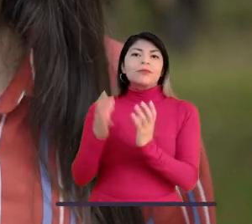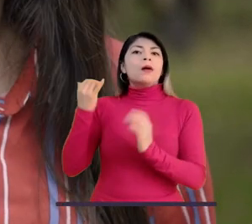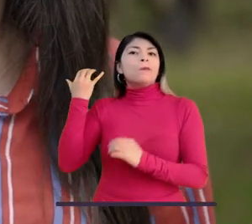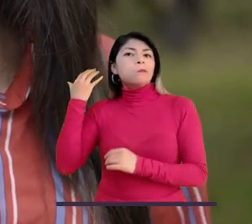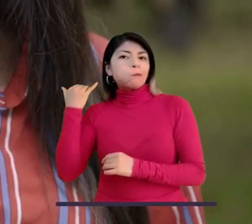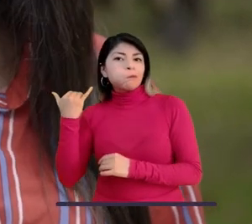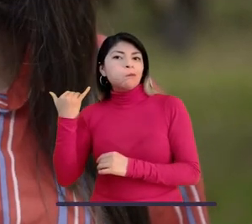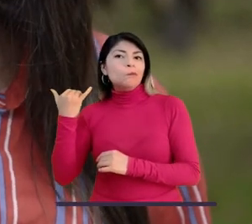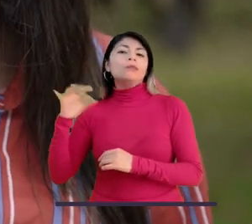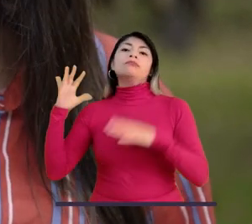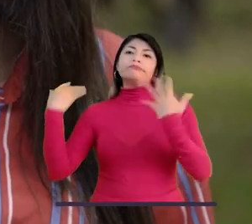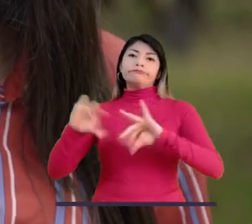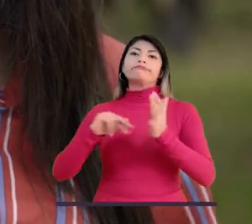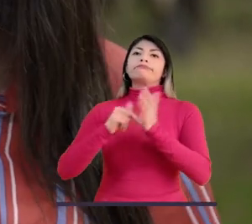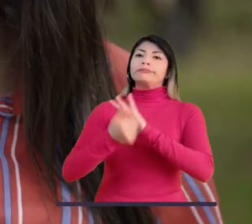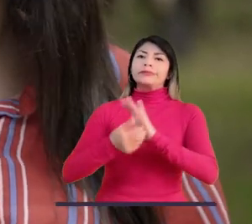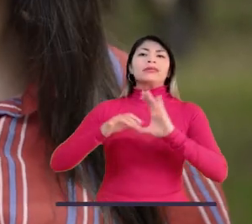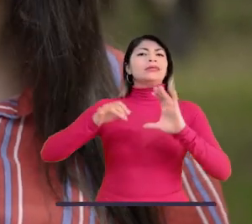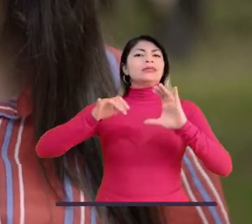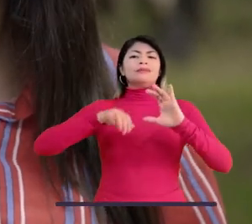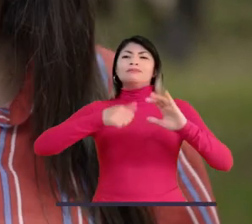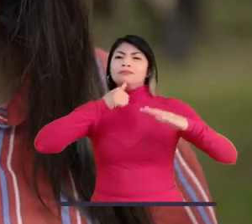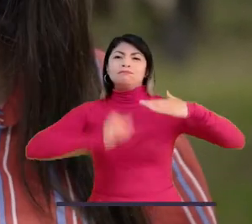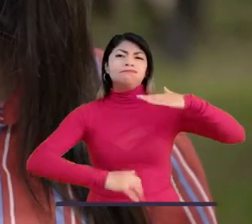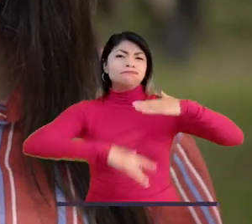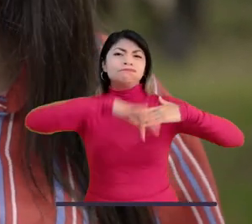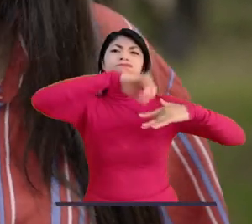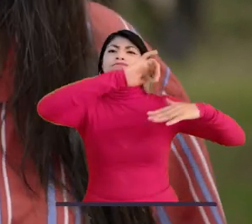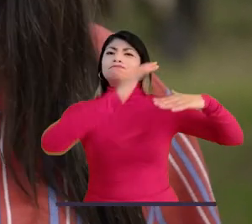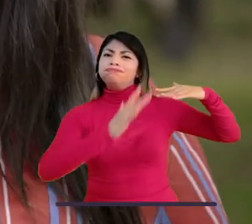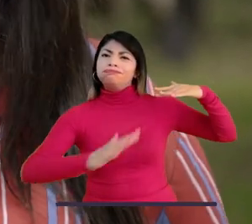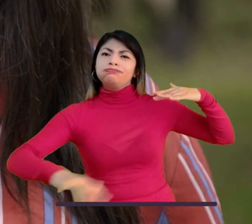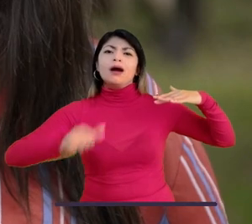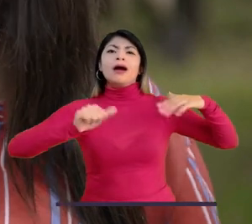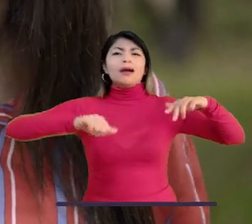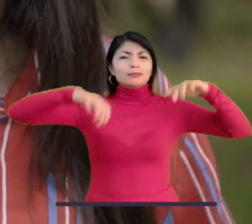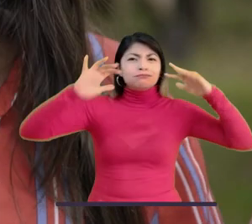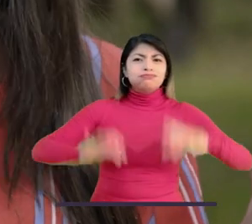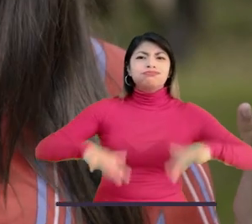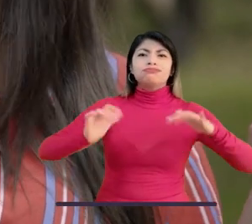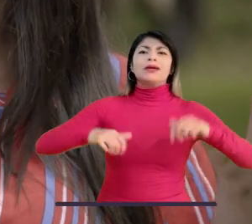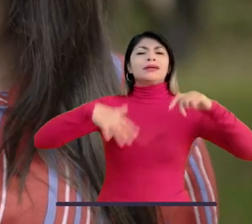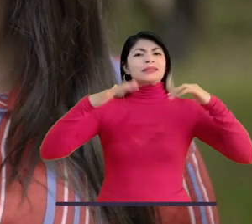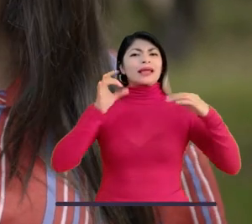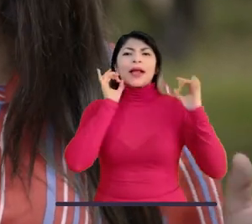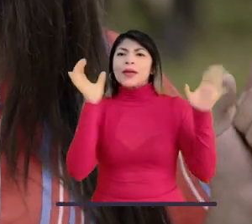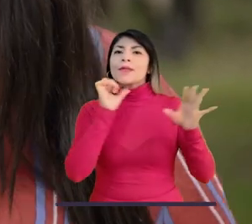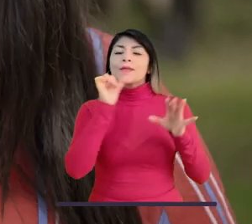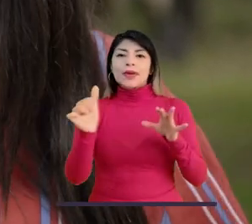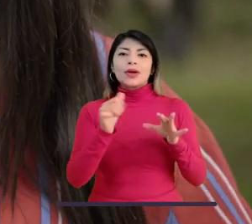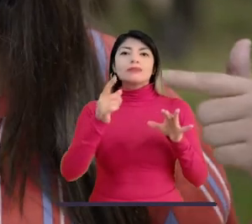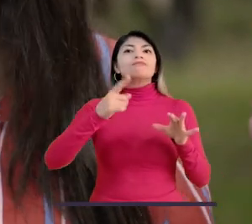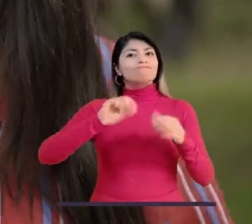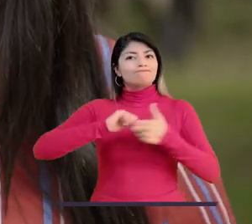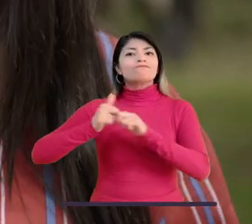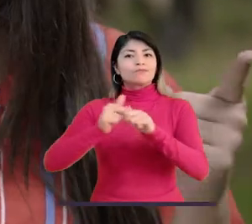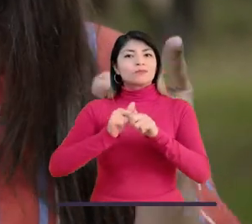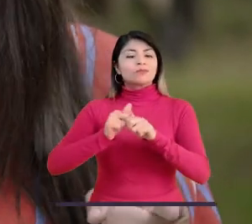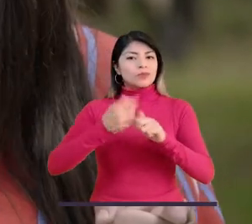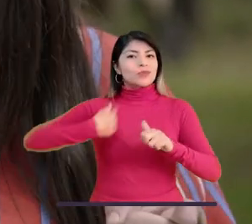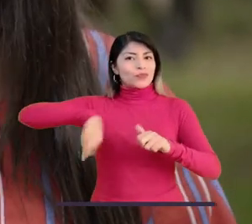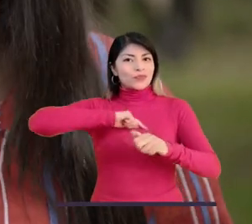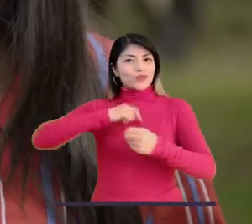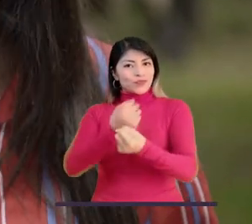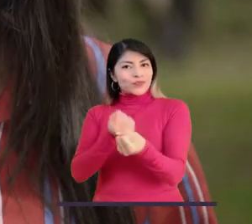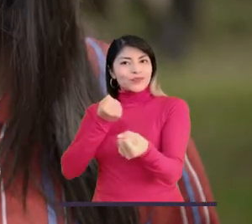mundo, donde se presentan olas de calor, incendios forestales, inundaciones, deslizamientos de la tierra y muchas cosas más. El problema es de todos